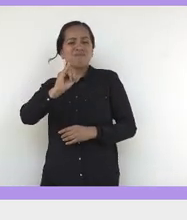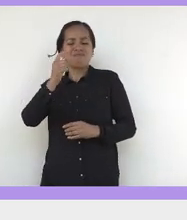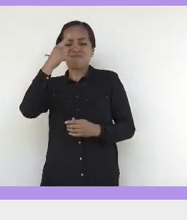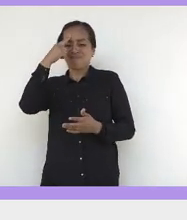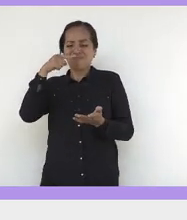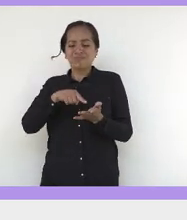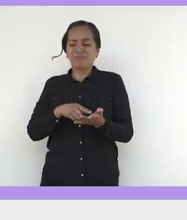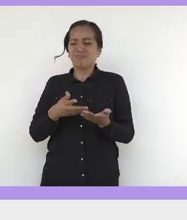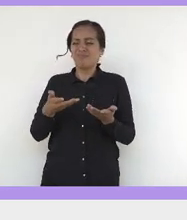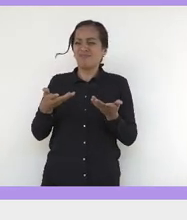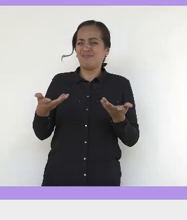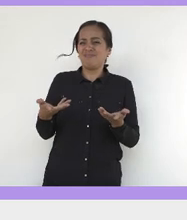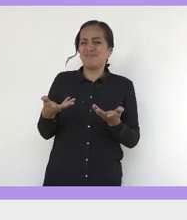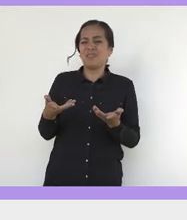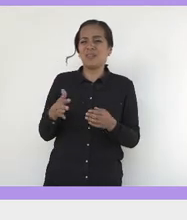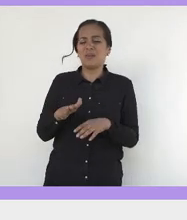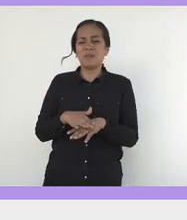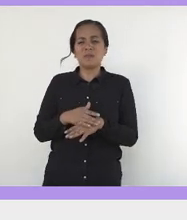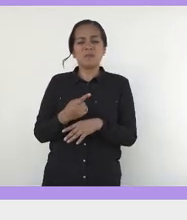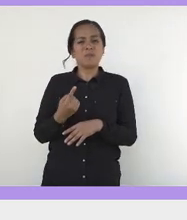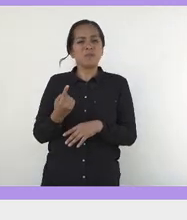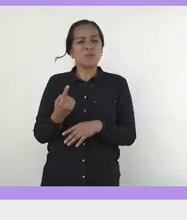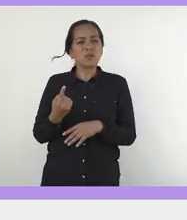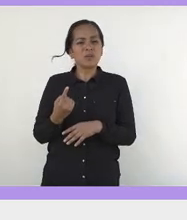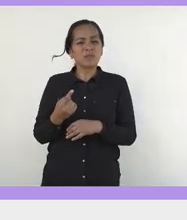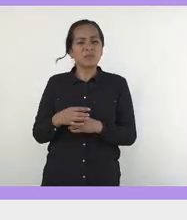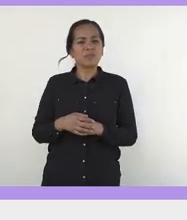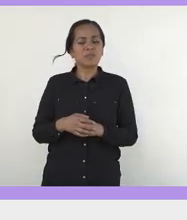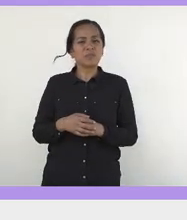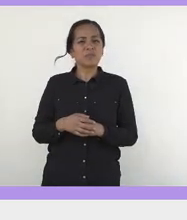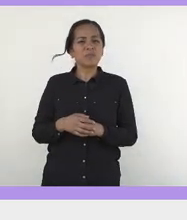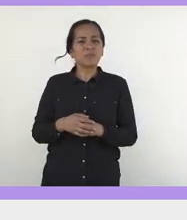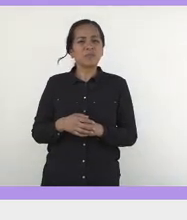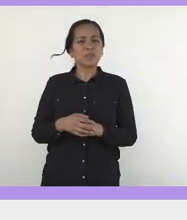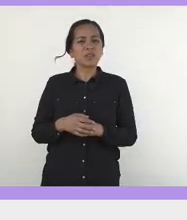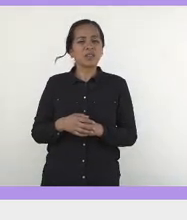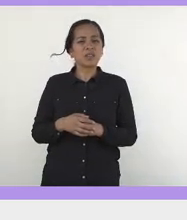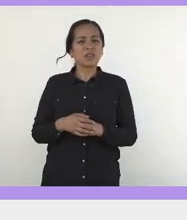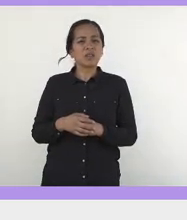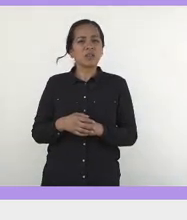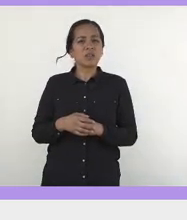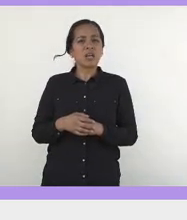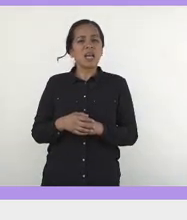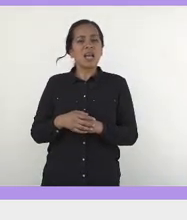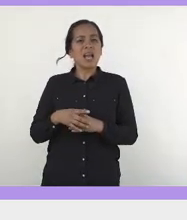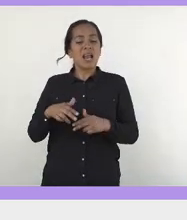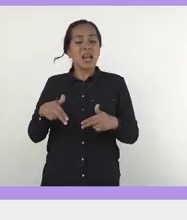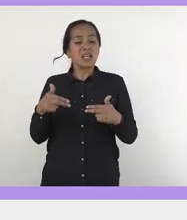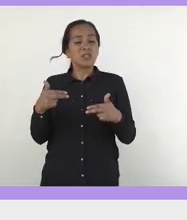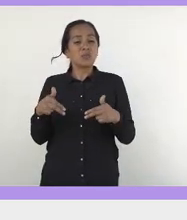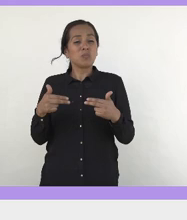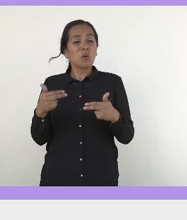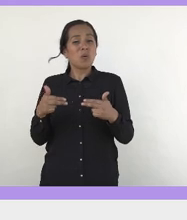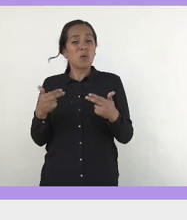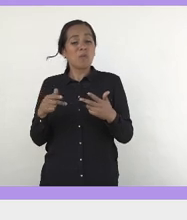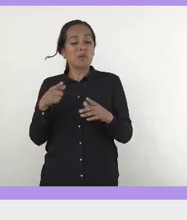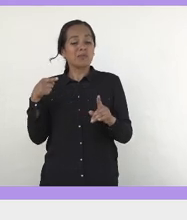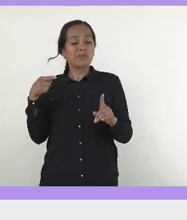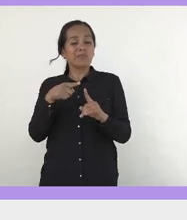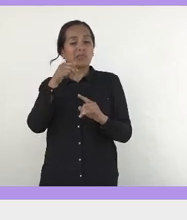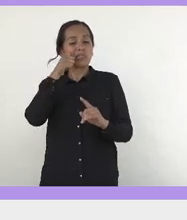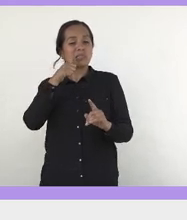este señor además no vio clases de biología, porque él también tiene hormonas, ¿no? Las hormonas no son exclusivamente de las mujeres.